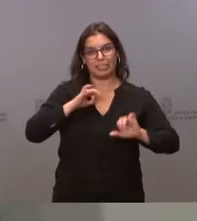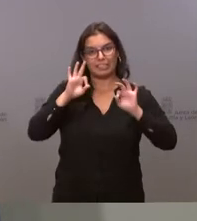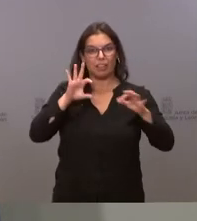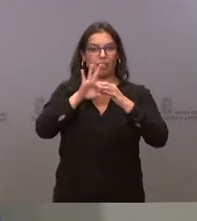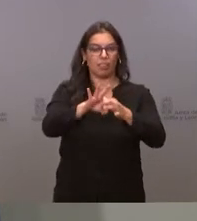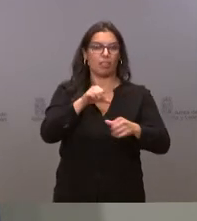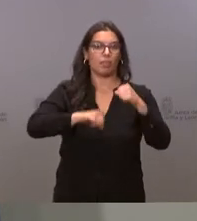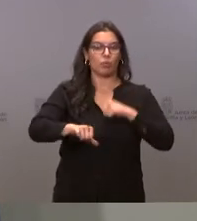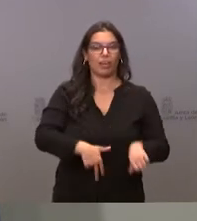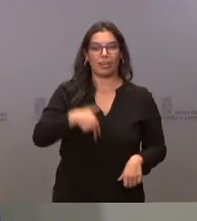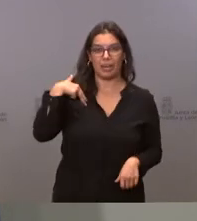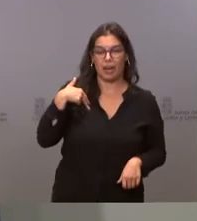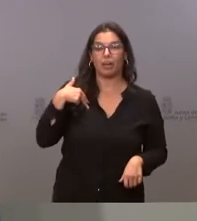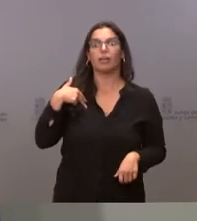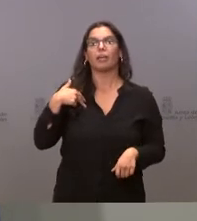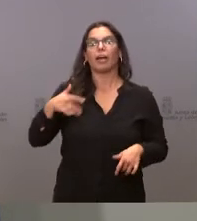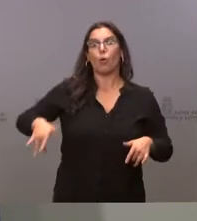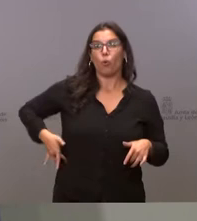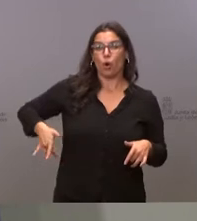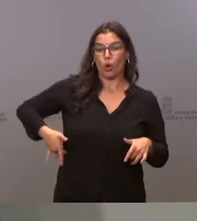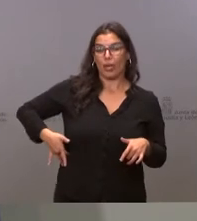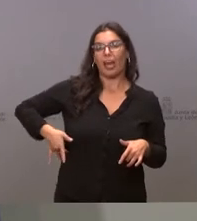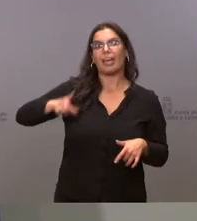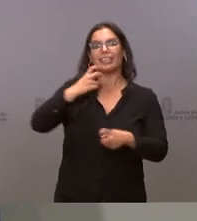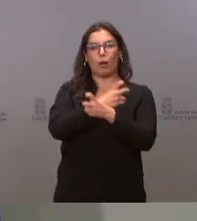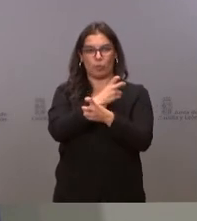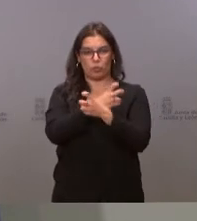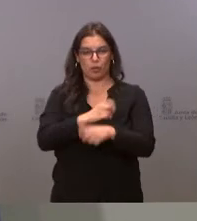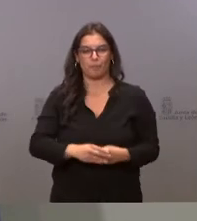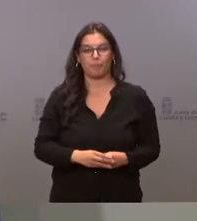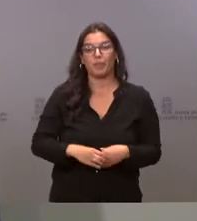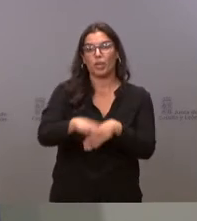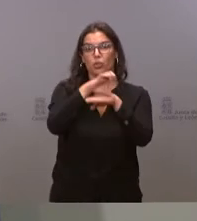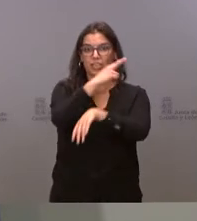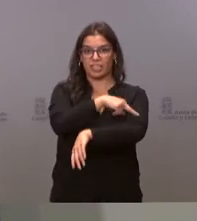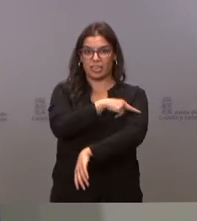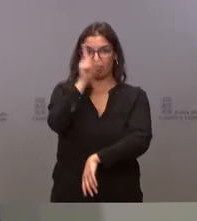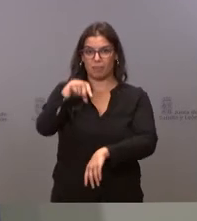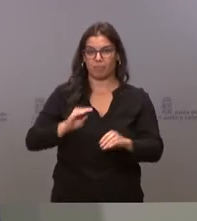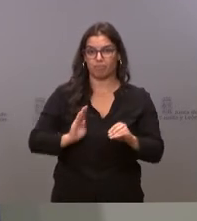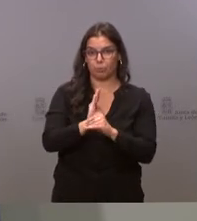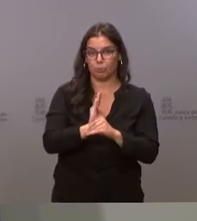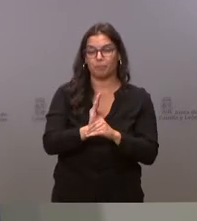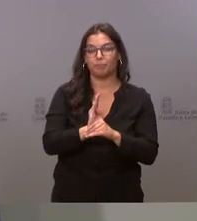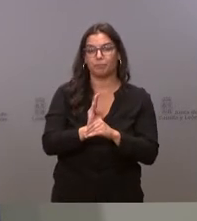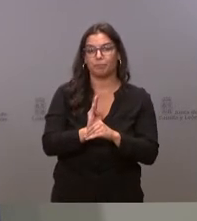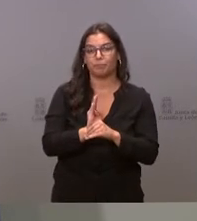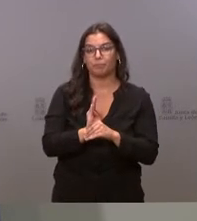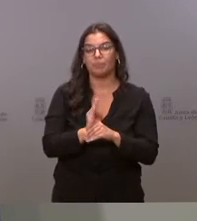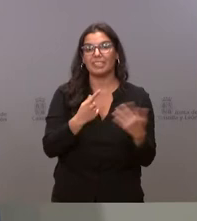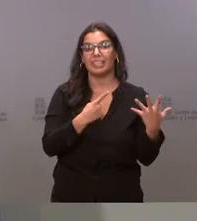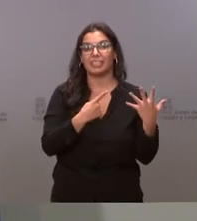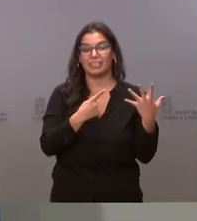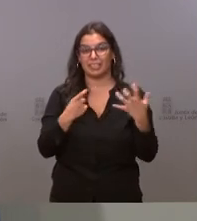general, urología y traumatología. La Consejería de Sanidad destina también 600,